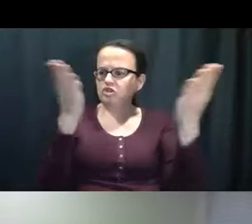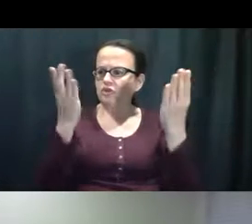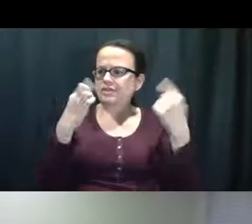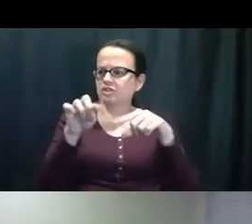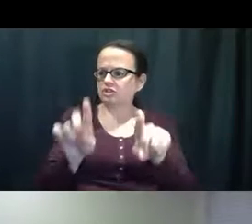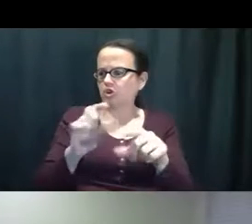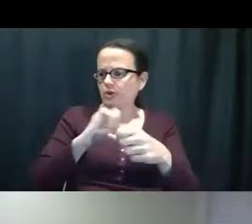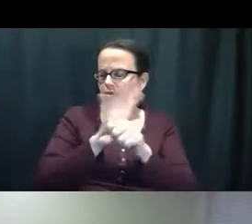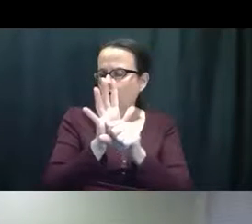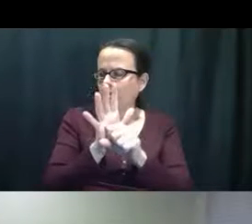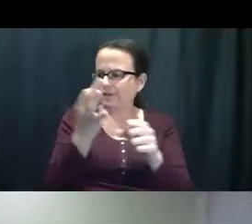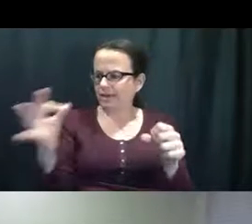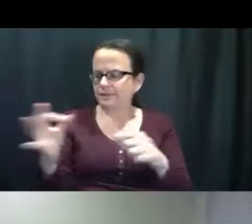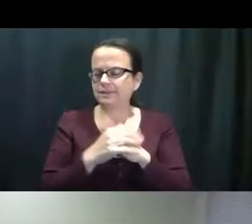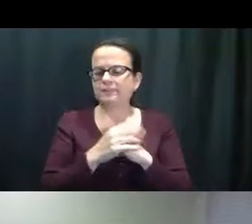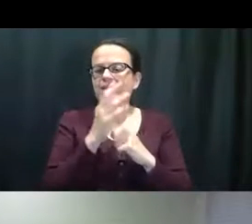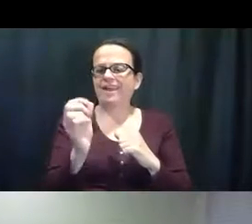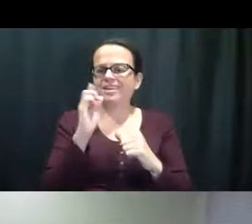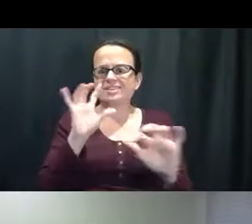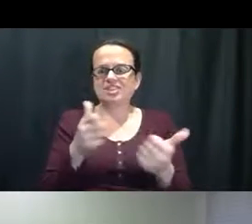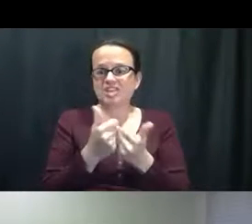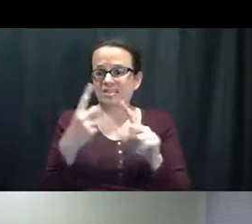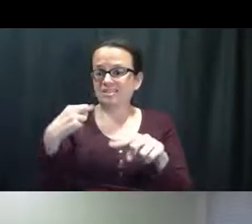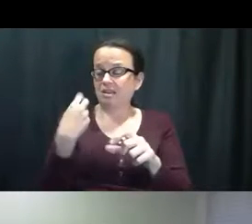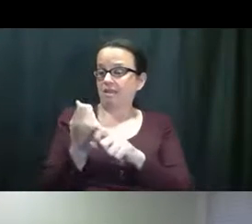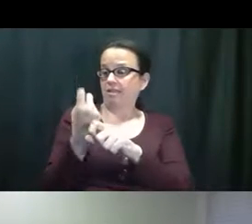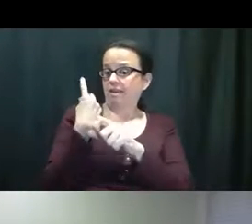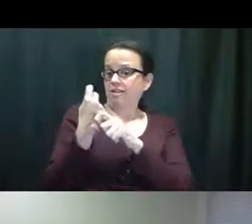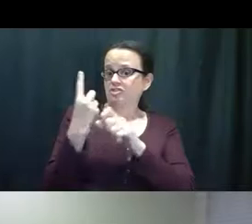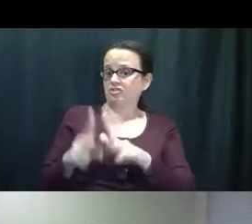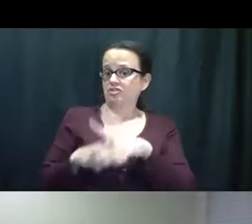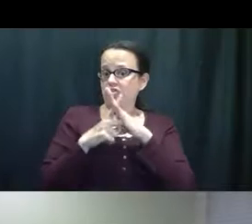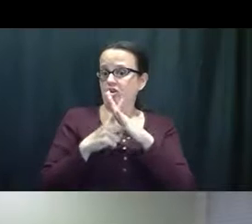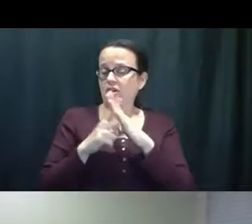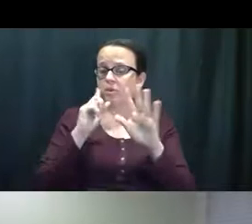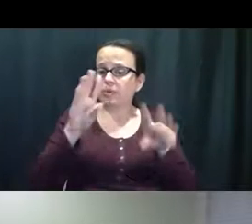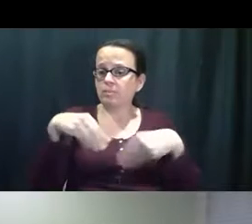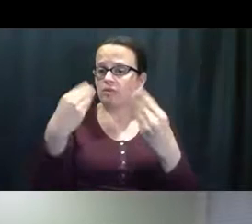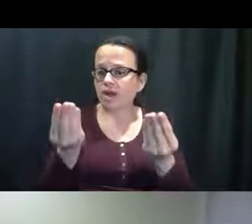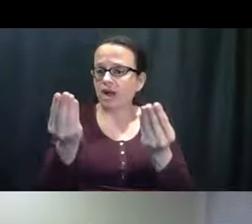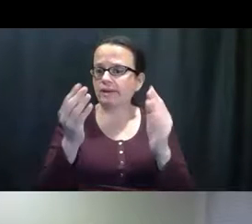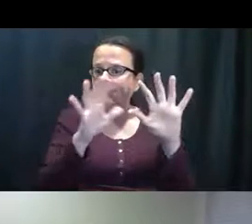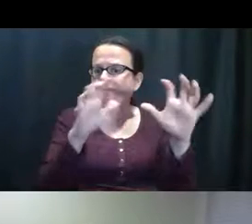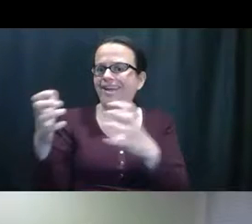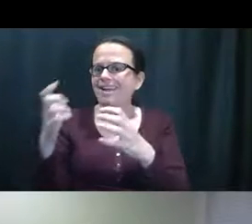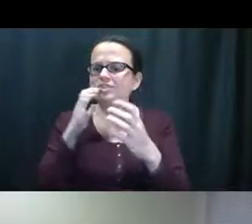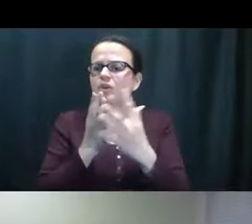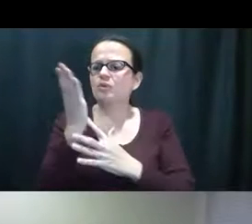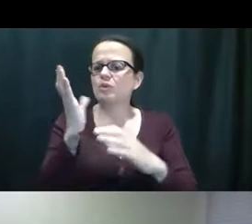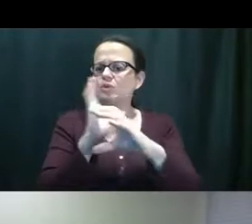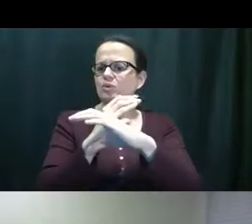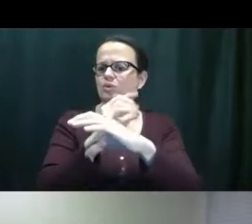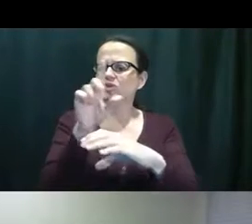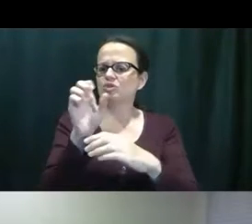aislamiento durante la pandemia de kobe el año pasado han estado proveyendo las